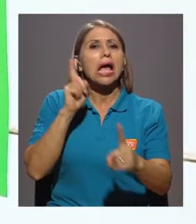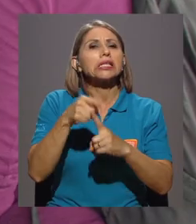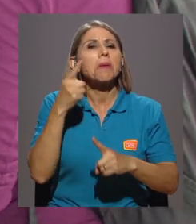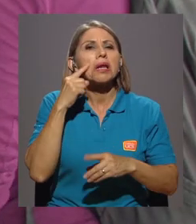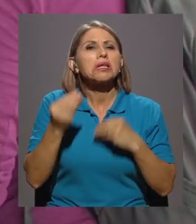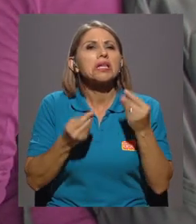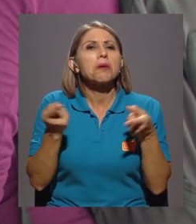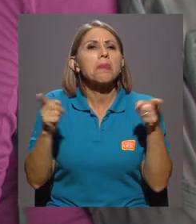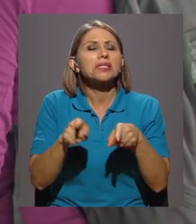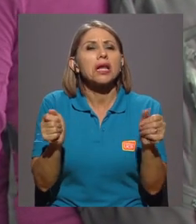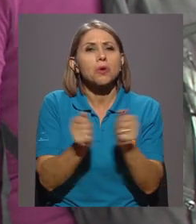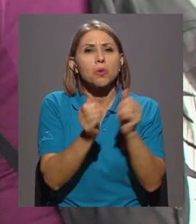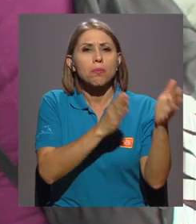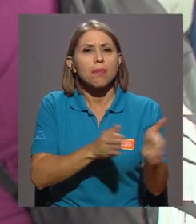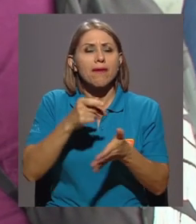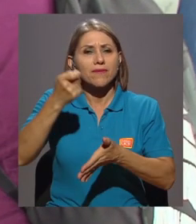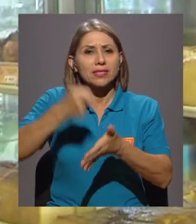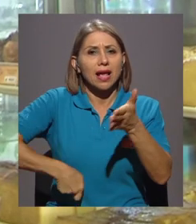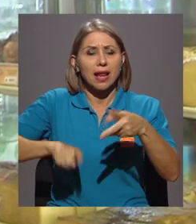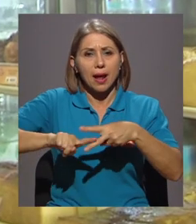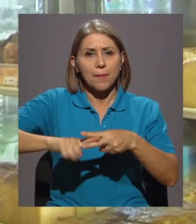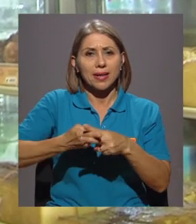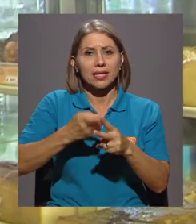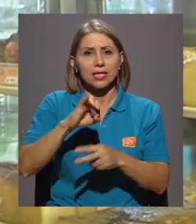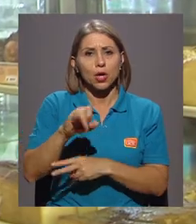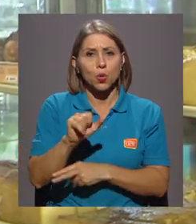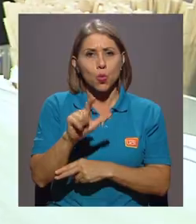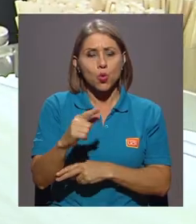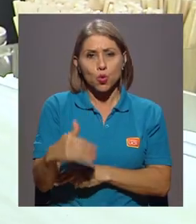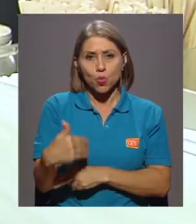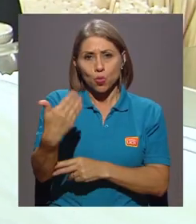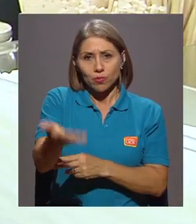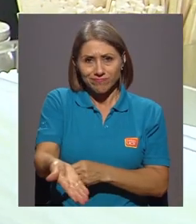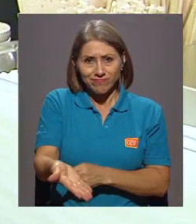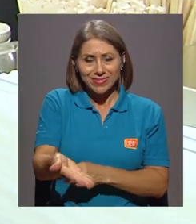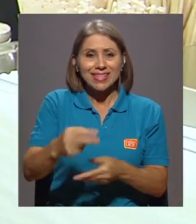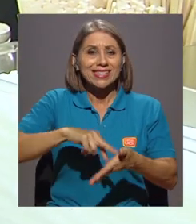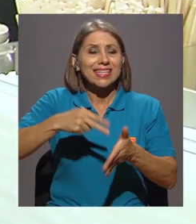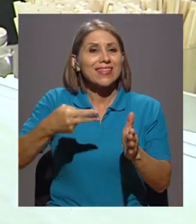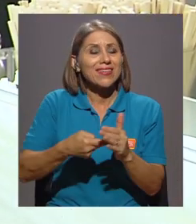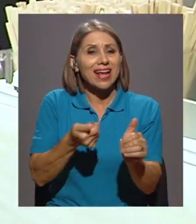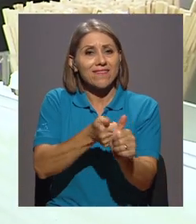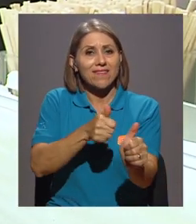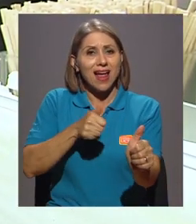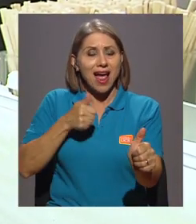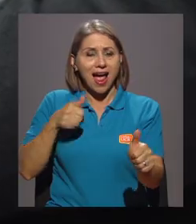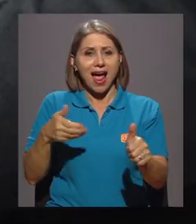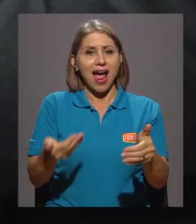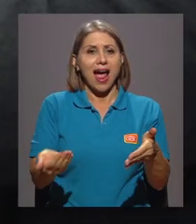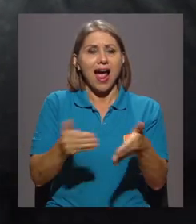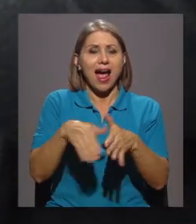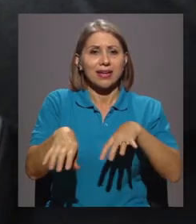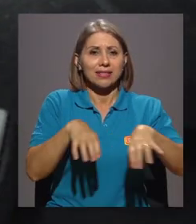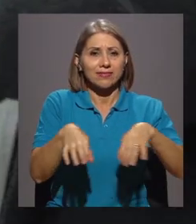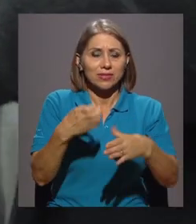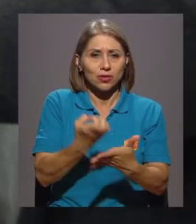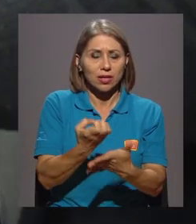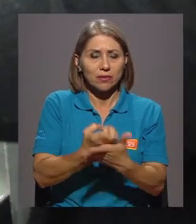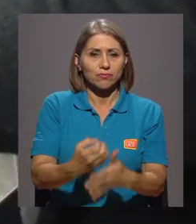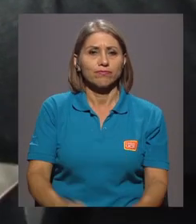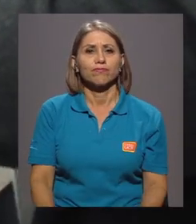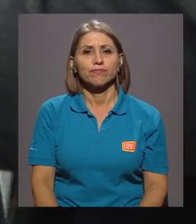qué pasará con el plan fiscal a partir del mes de julio y, por ende, hay un retraso en la activación de la economía.